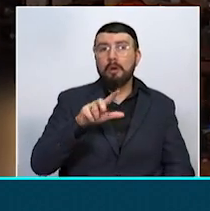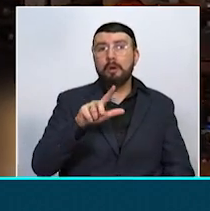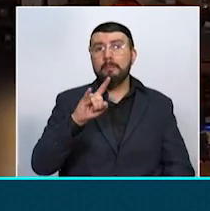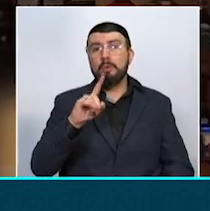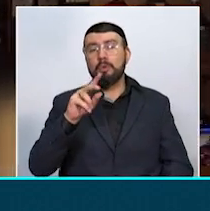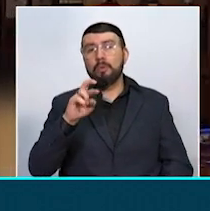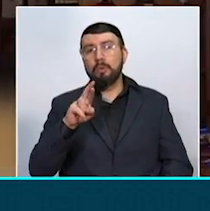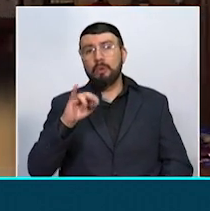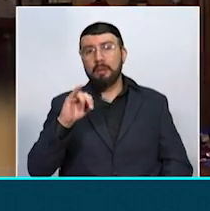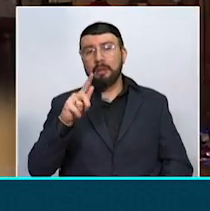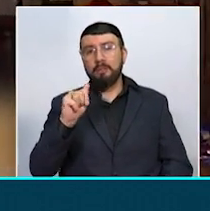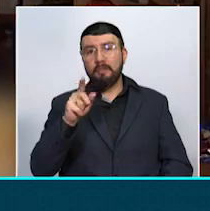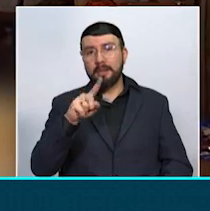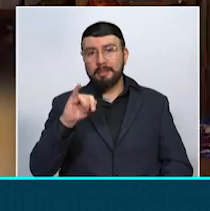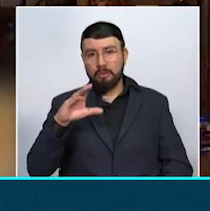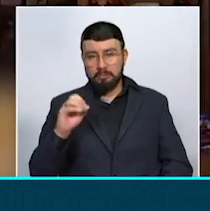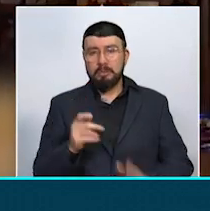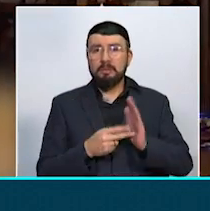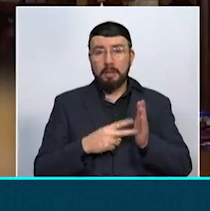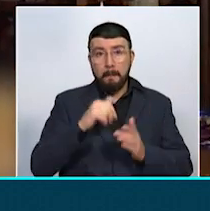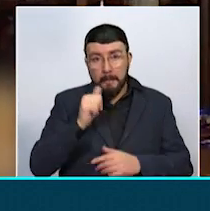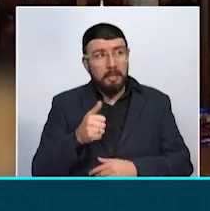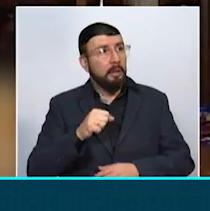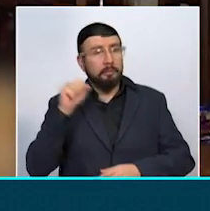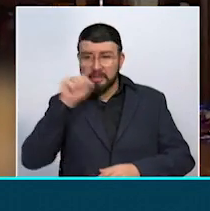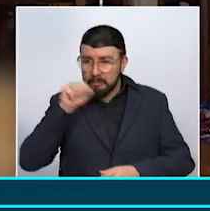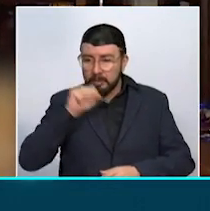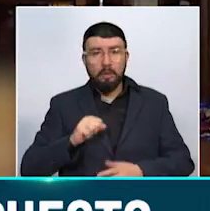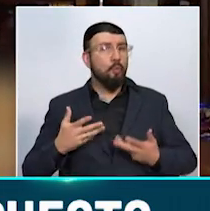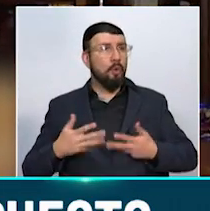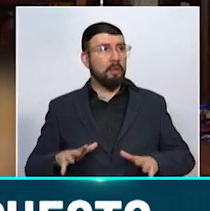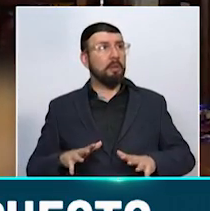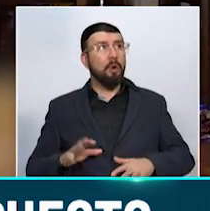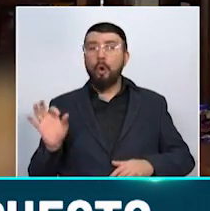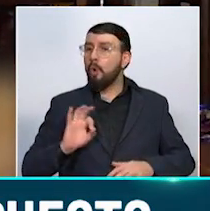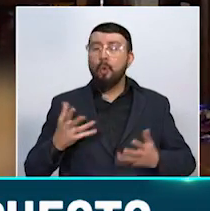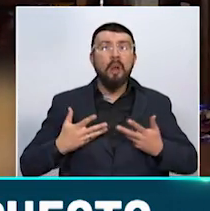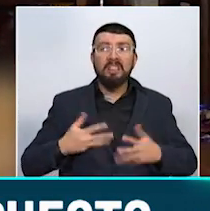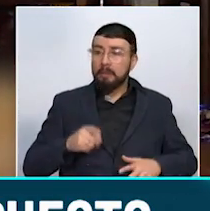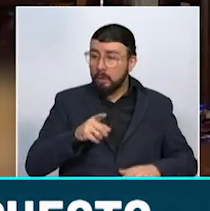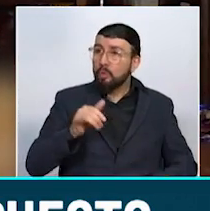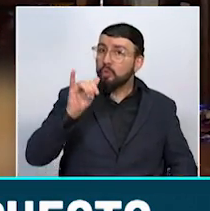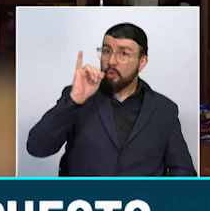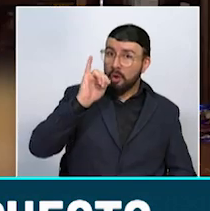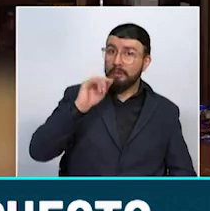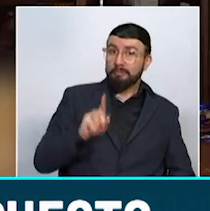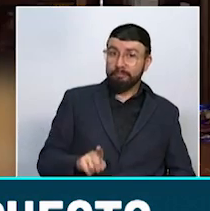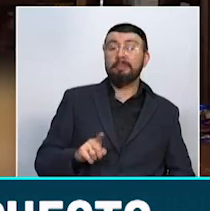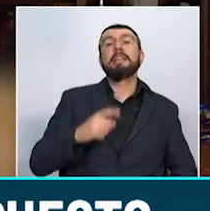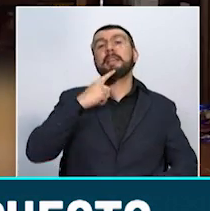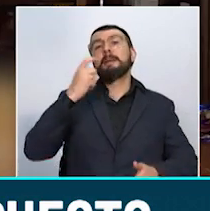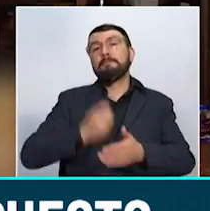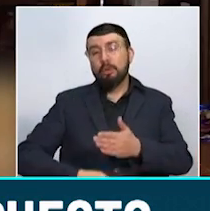mañana, es decir, cualquier cerveza o cualquier gaseosa será sujeto de impuesto.